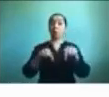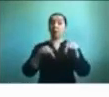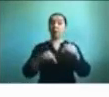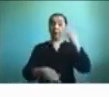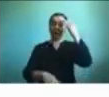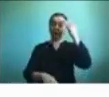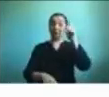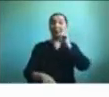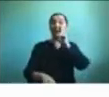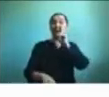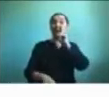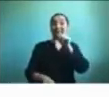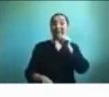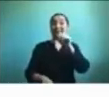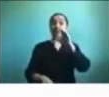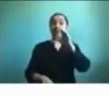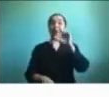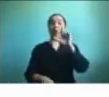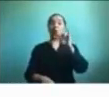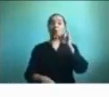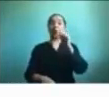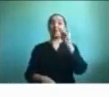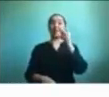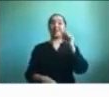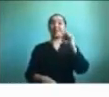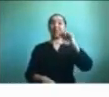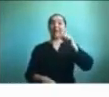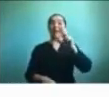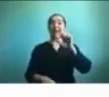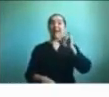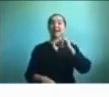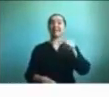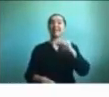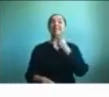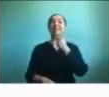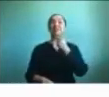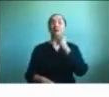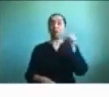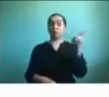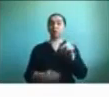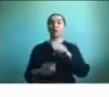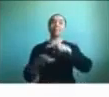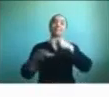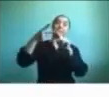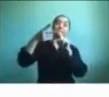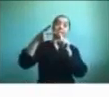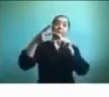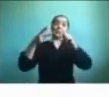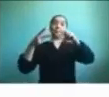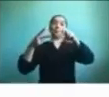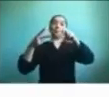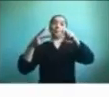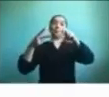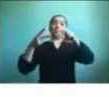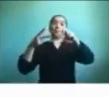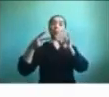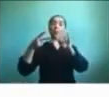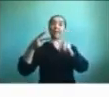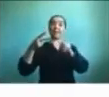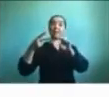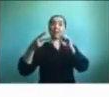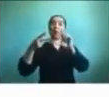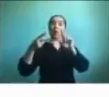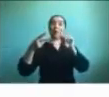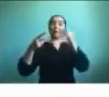quien es la persona que habla, Polino Lillín. Ambas somos psicólogas del centro y además nos